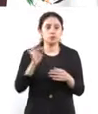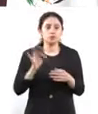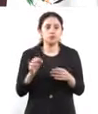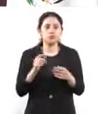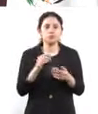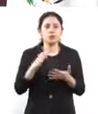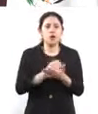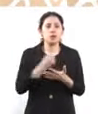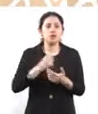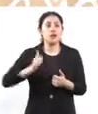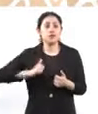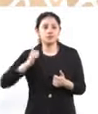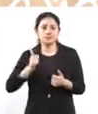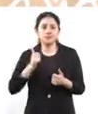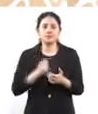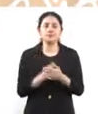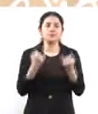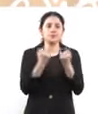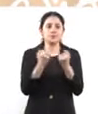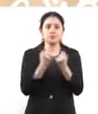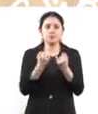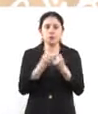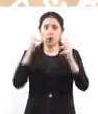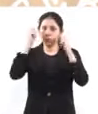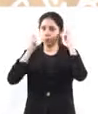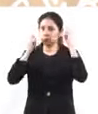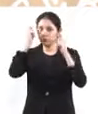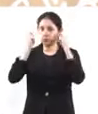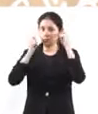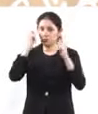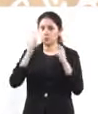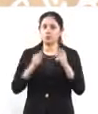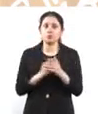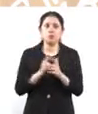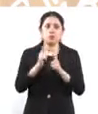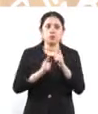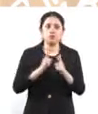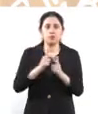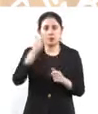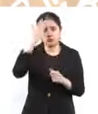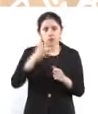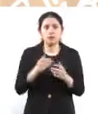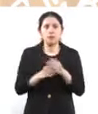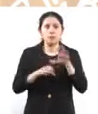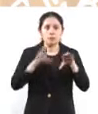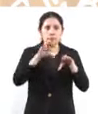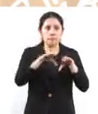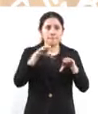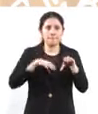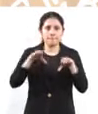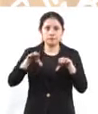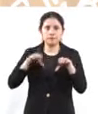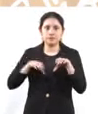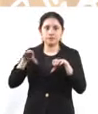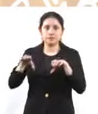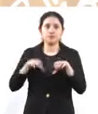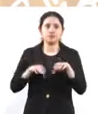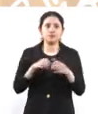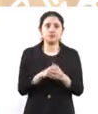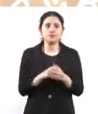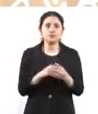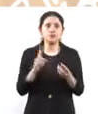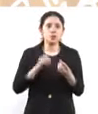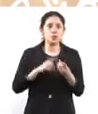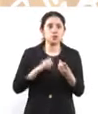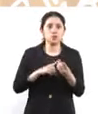importante para nosotros el turismo deportivo, los recorridos, ya se incluyeron los recorridos también realizados por